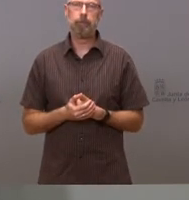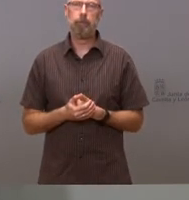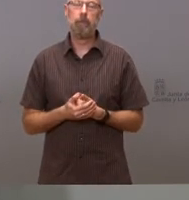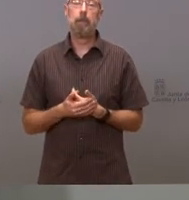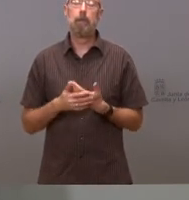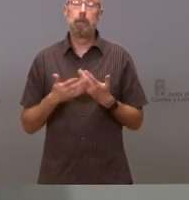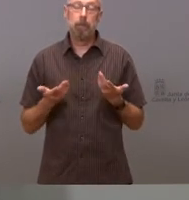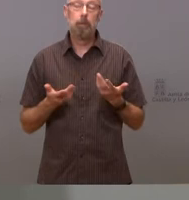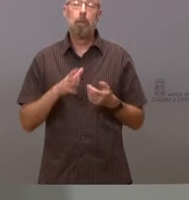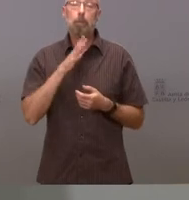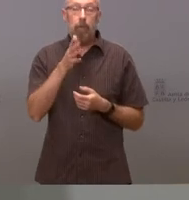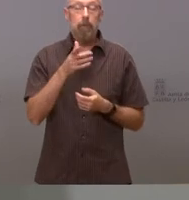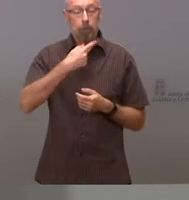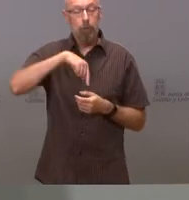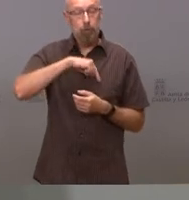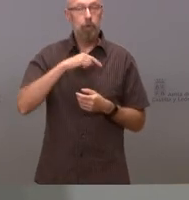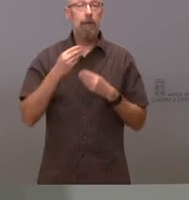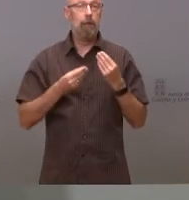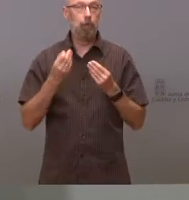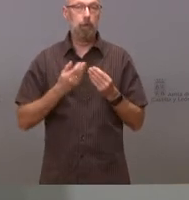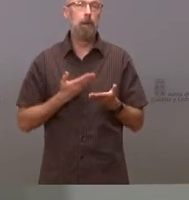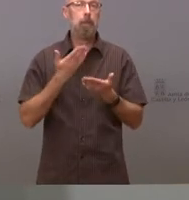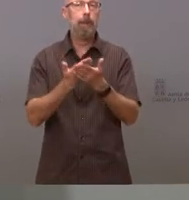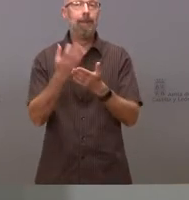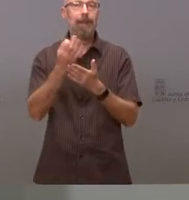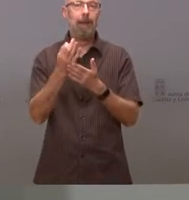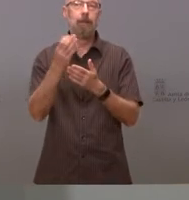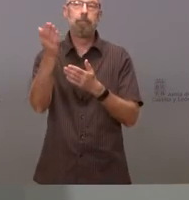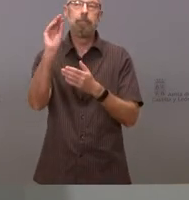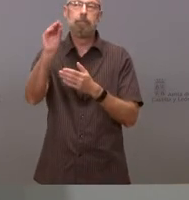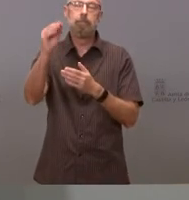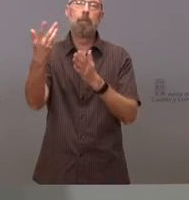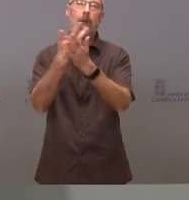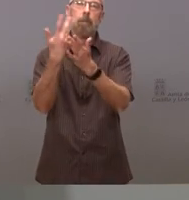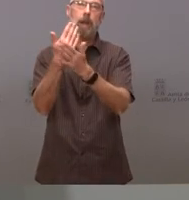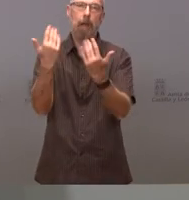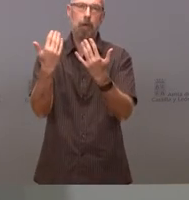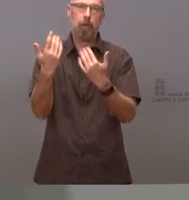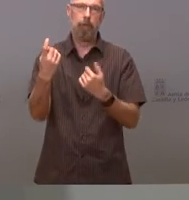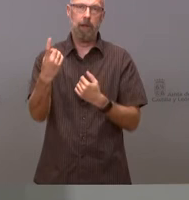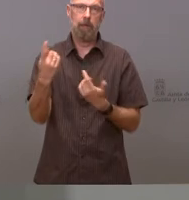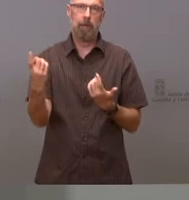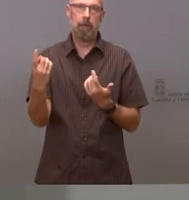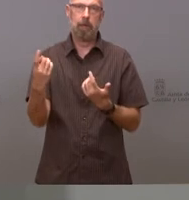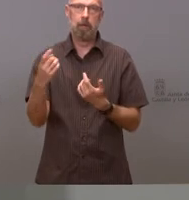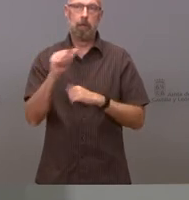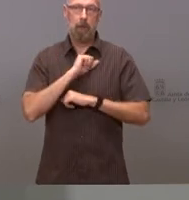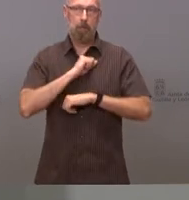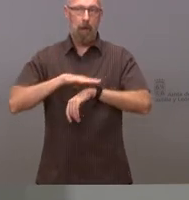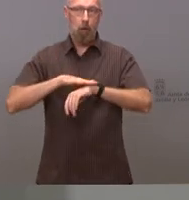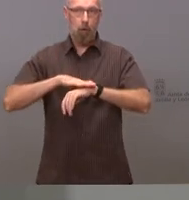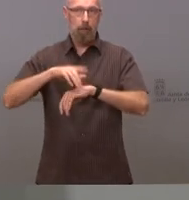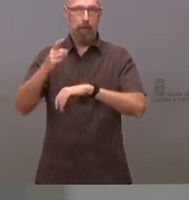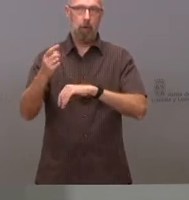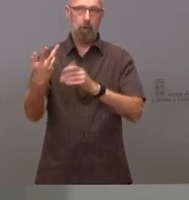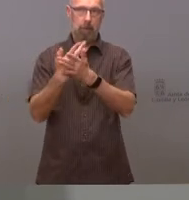por tanto lo que hemos solicitado son explicaciones y lo que esperamos del gobierno es que dé esas